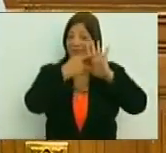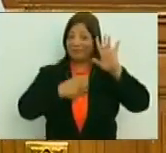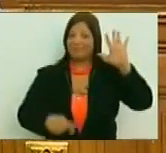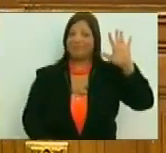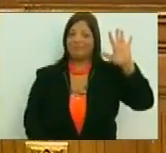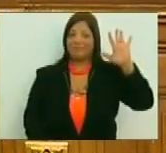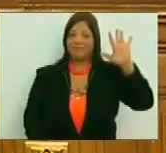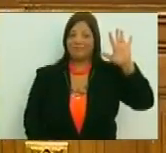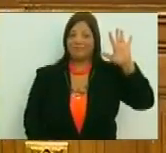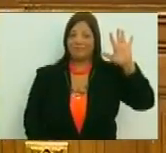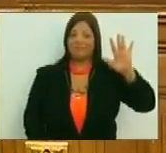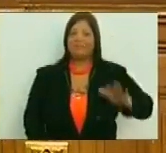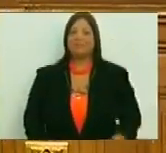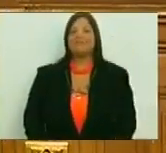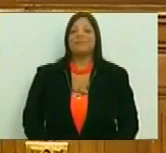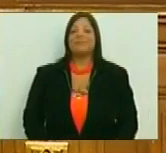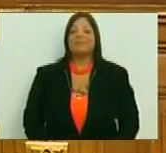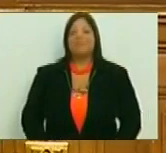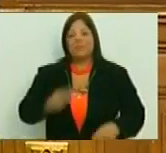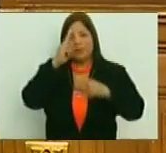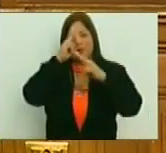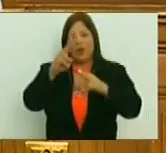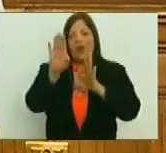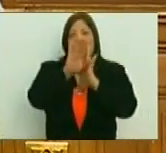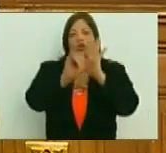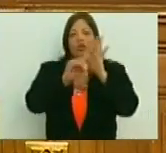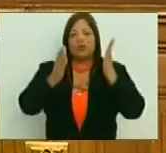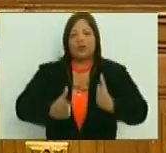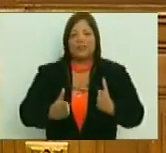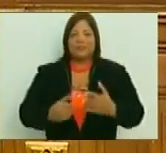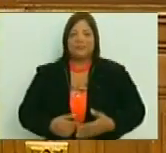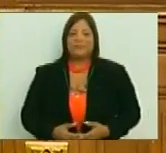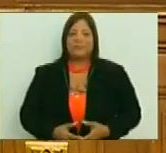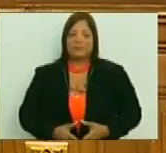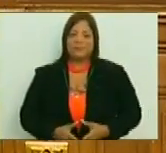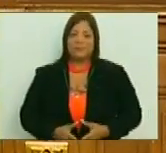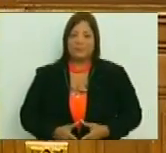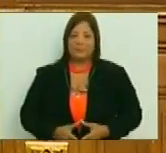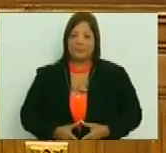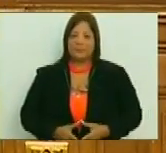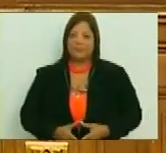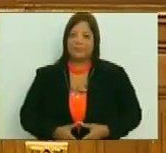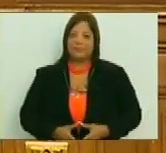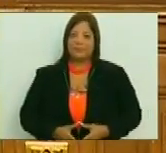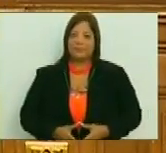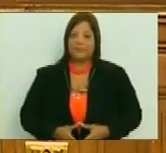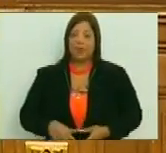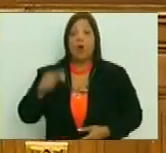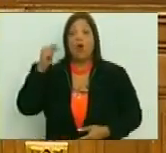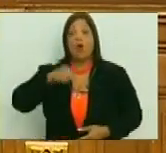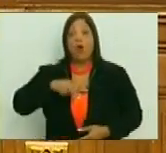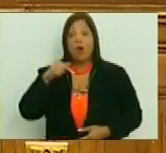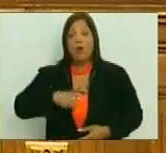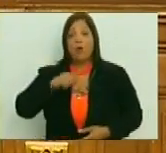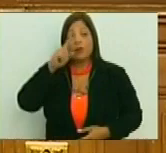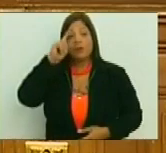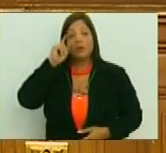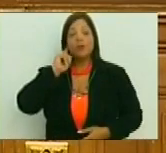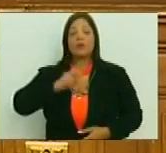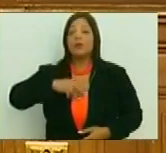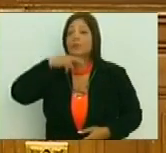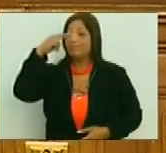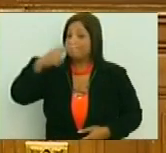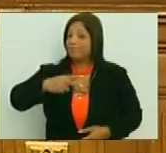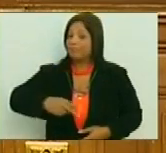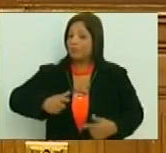Colegas constituyentes, hoy de verdad nuestro